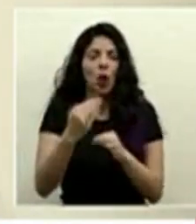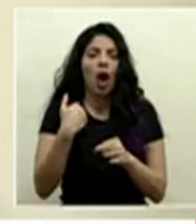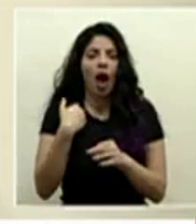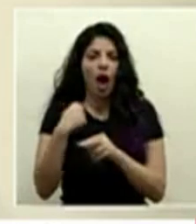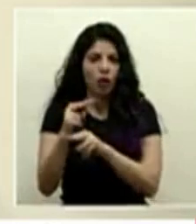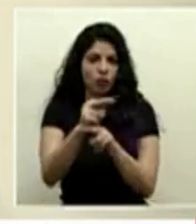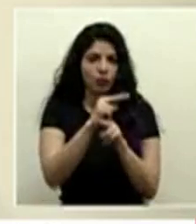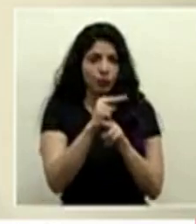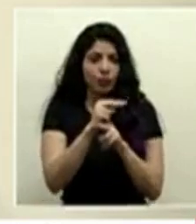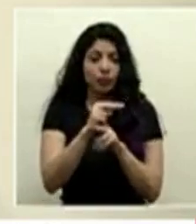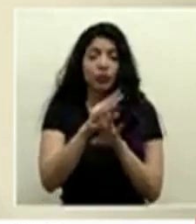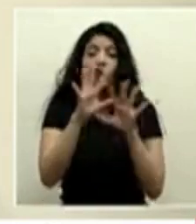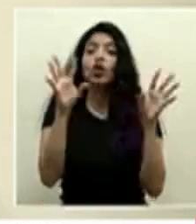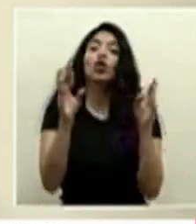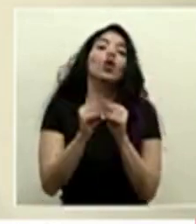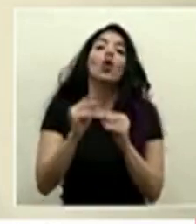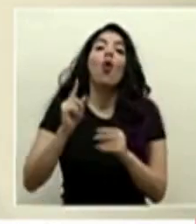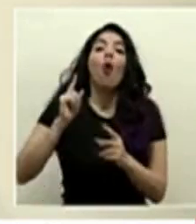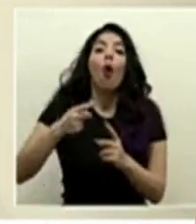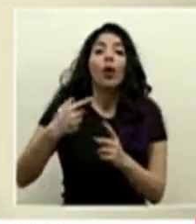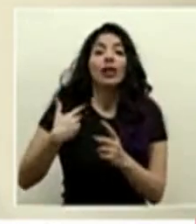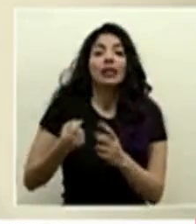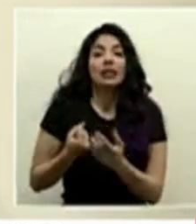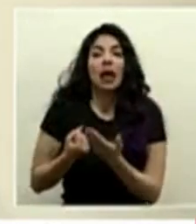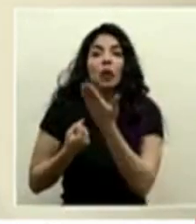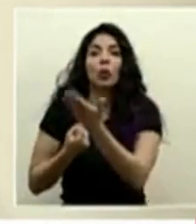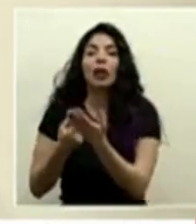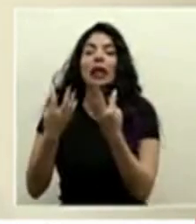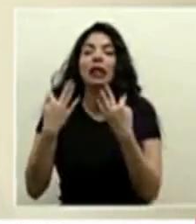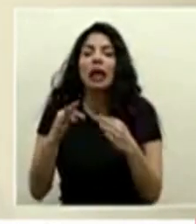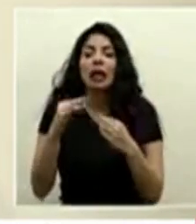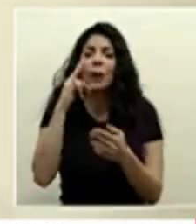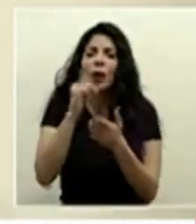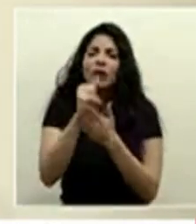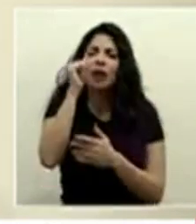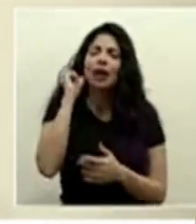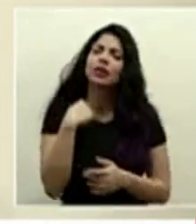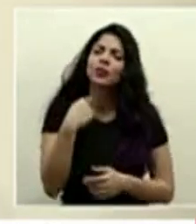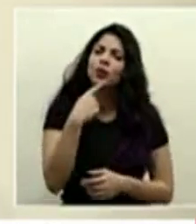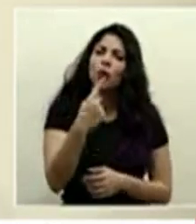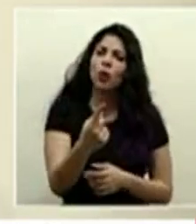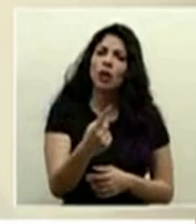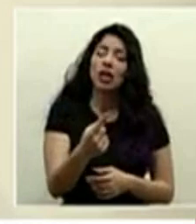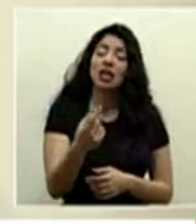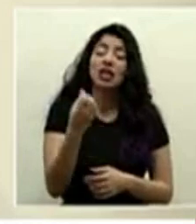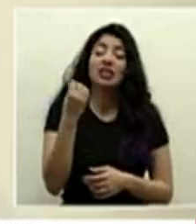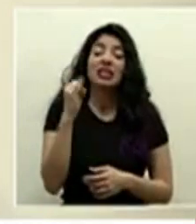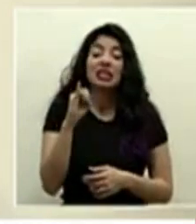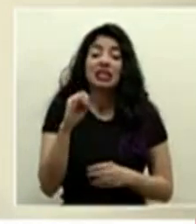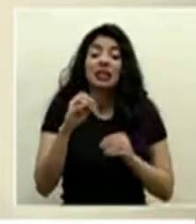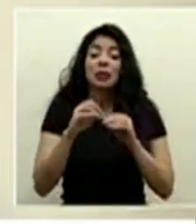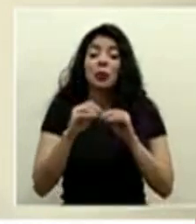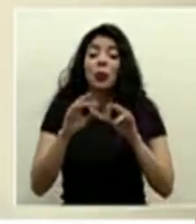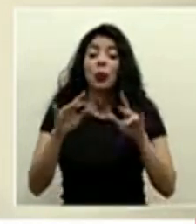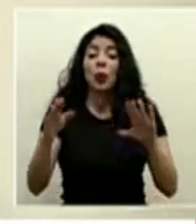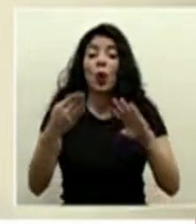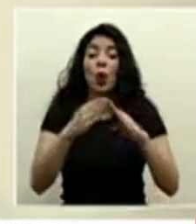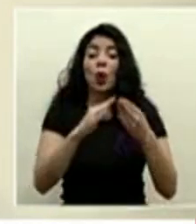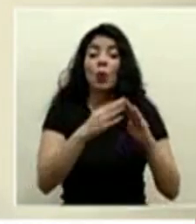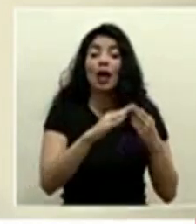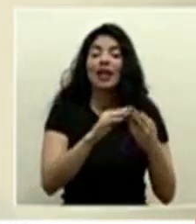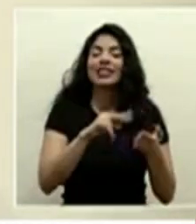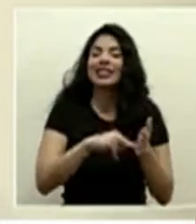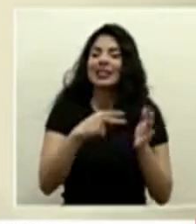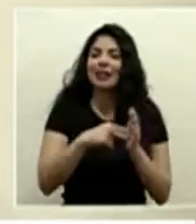todo lo que son las órdenes sanitarias y tratar en la medida de lo posible por eso también decía ayer el eventual transmisión comunitaria significa que no